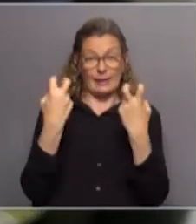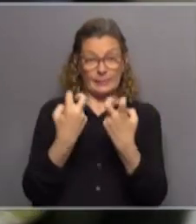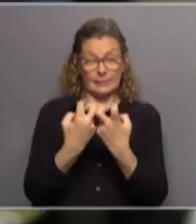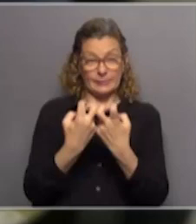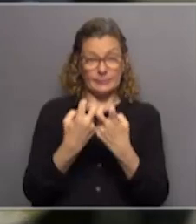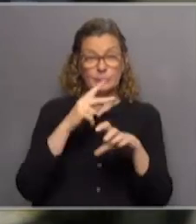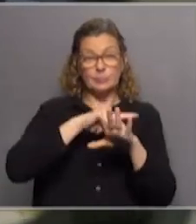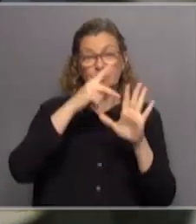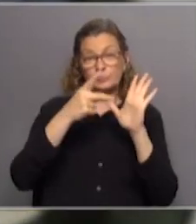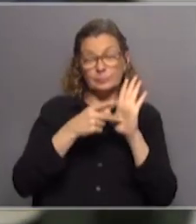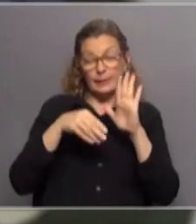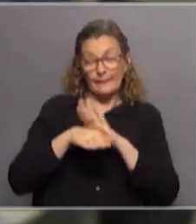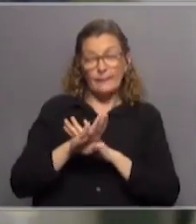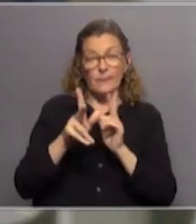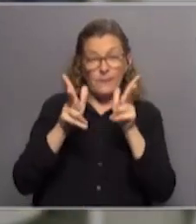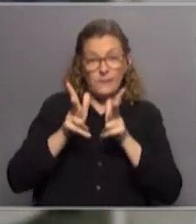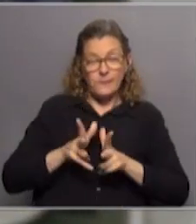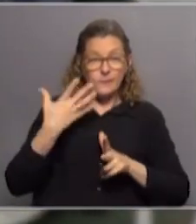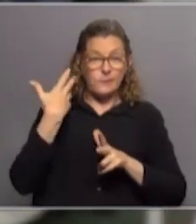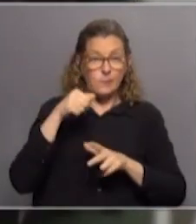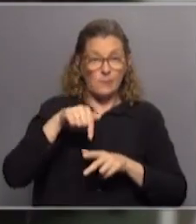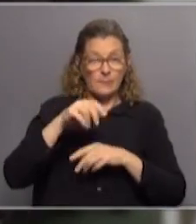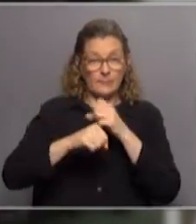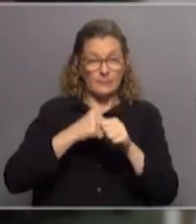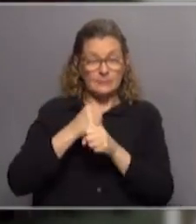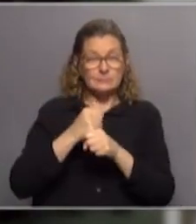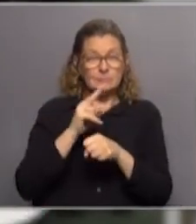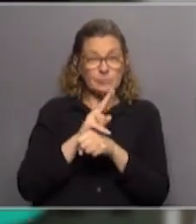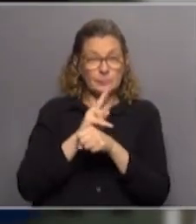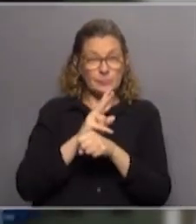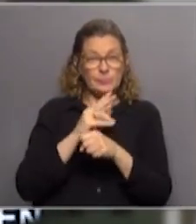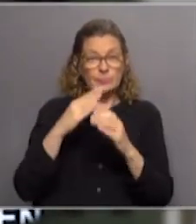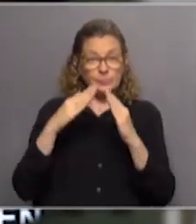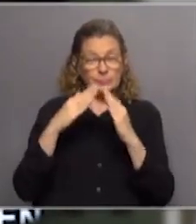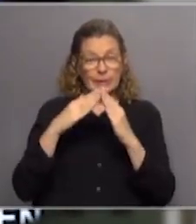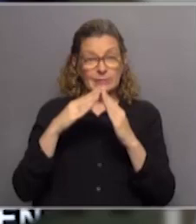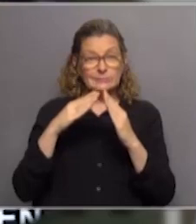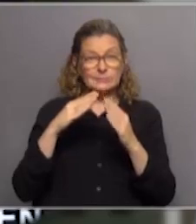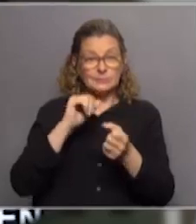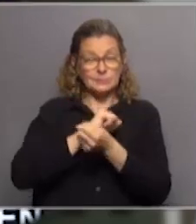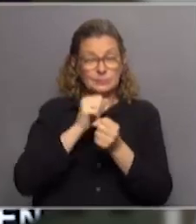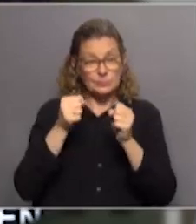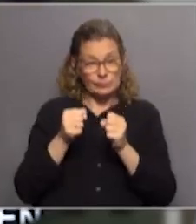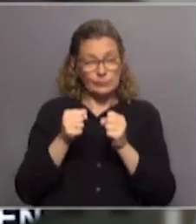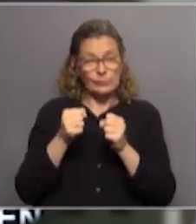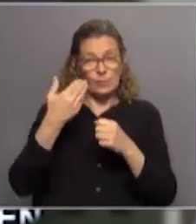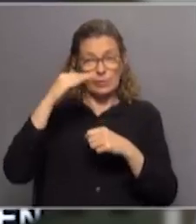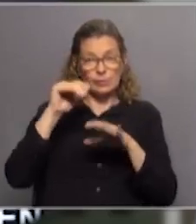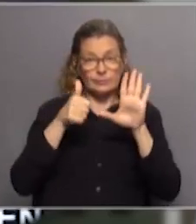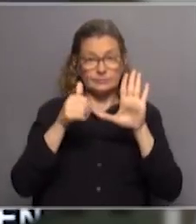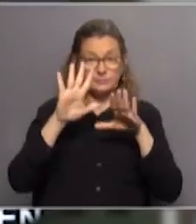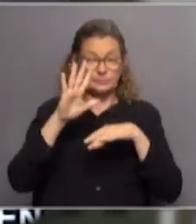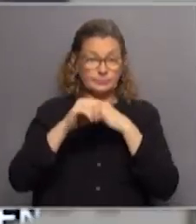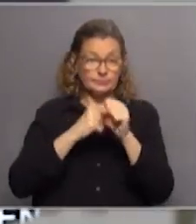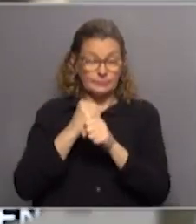El proyecto, que ingresó formalmente en agosto de este año, prevé la prisión domiciliaria para procesados y condenados mayores de 65